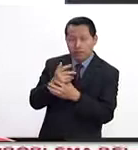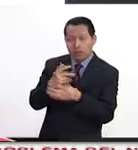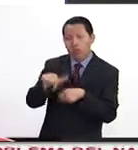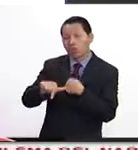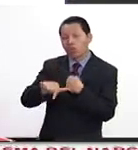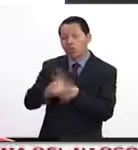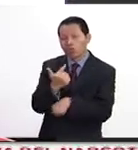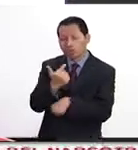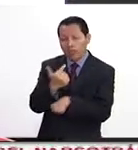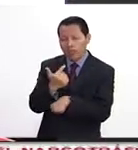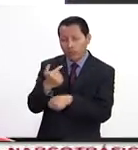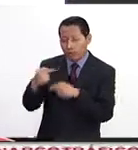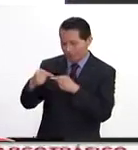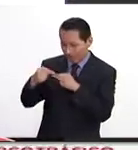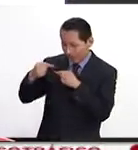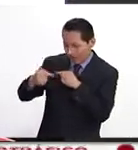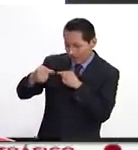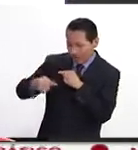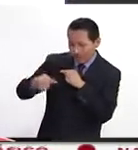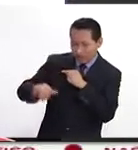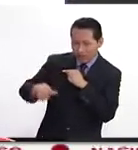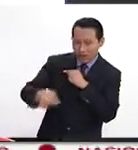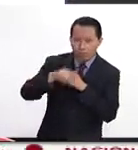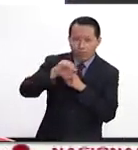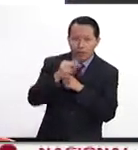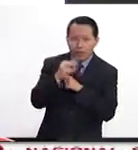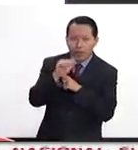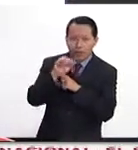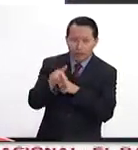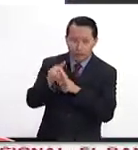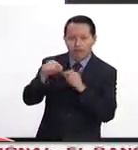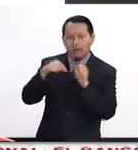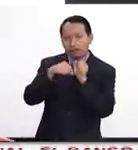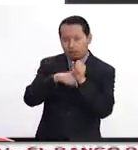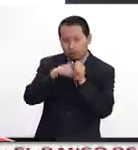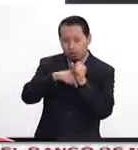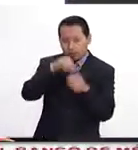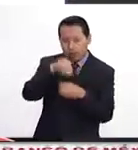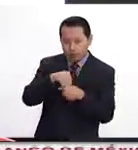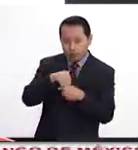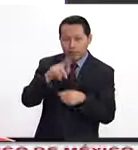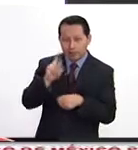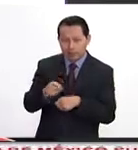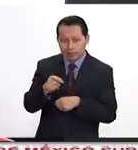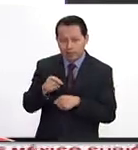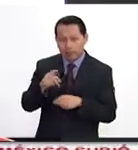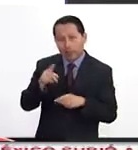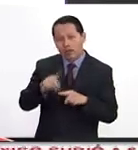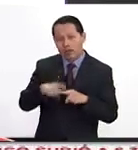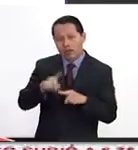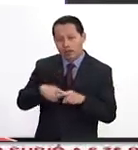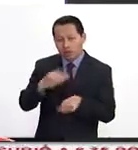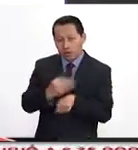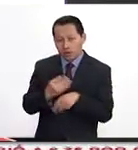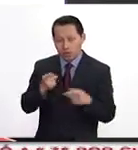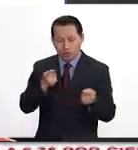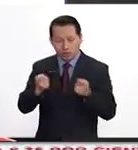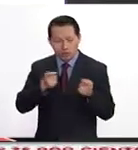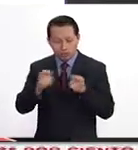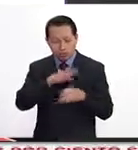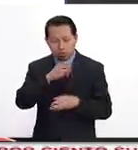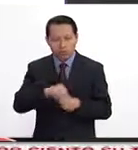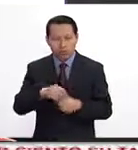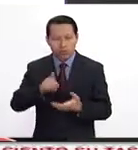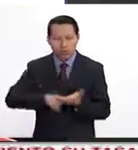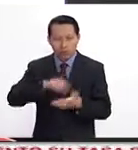descendiente de Muhammad está escondido. Esto quiere decir que quien detenta el poder dentro de la